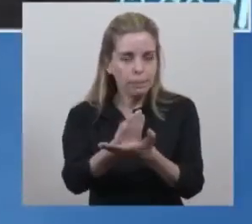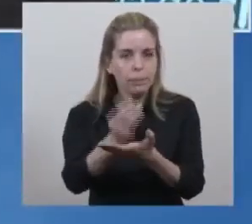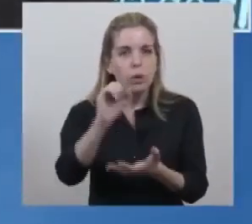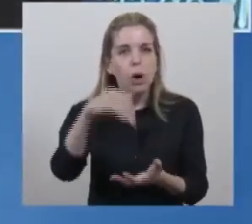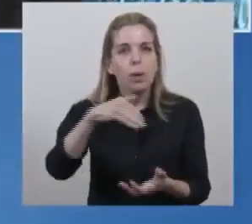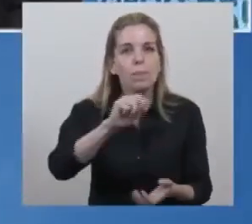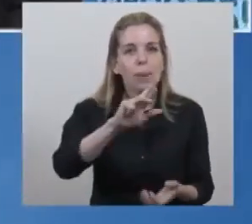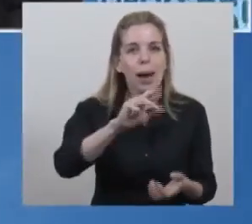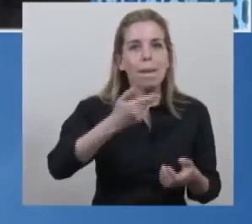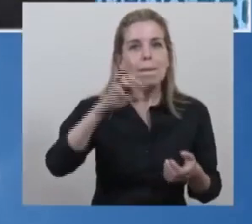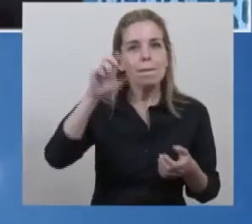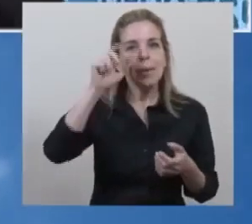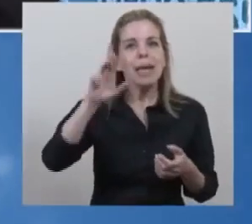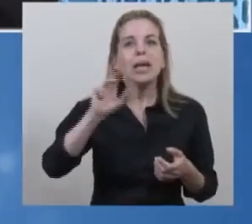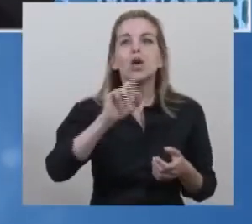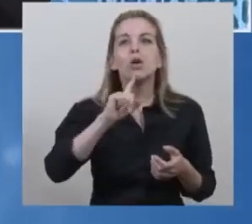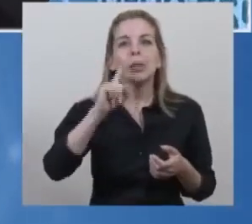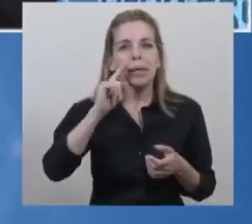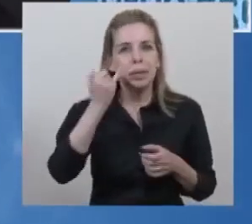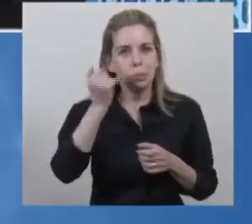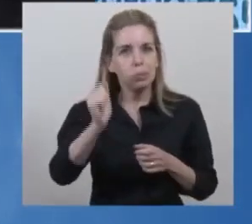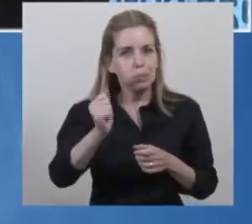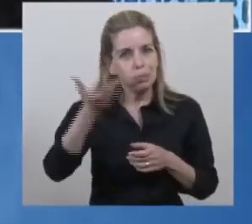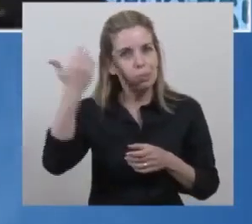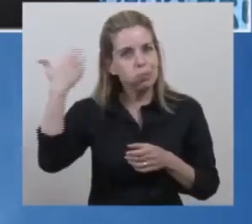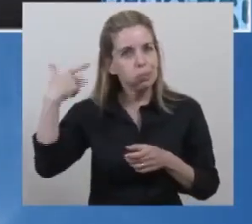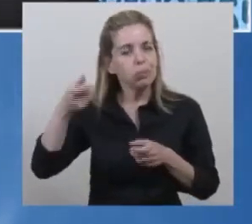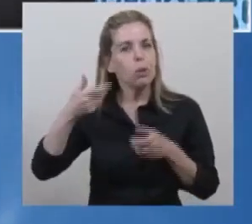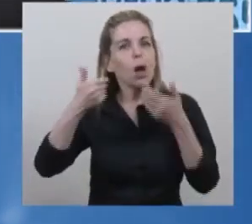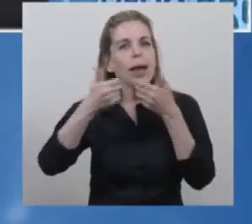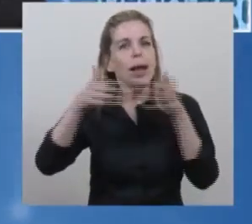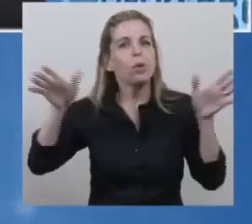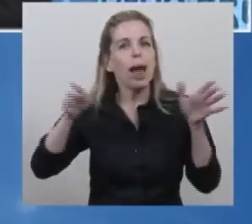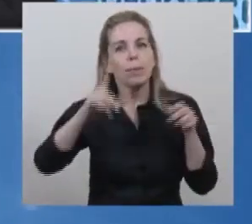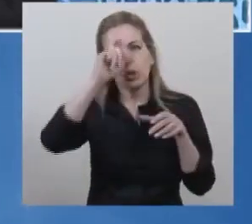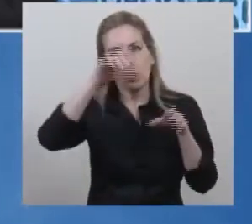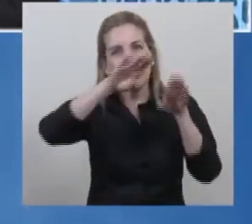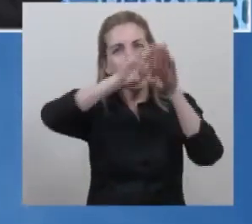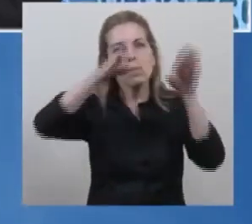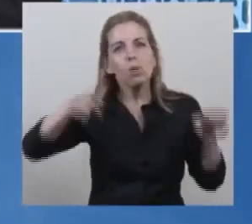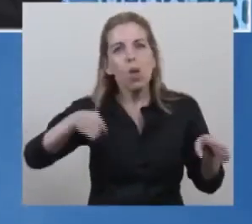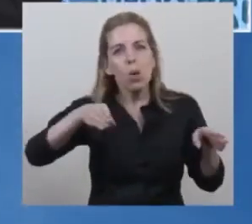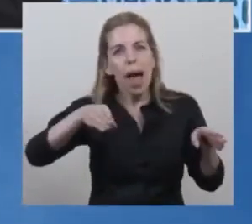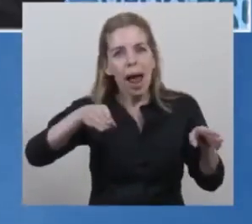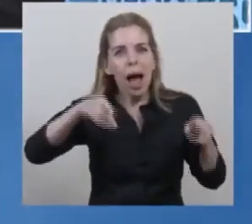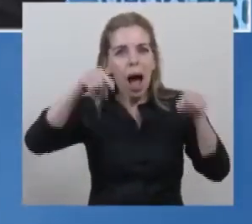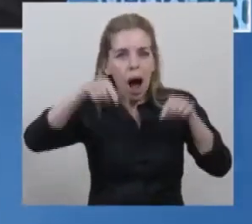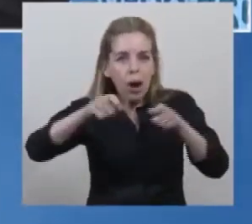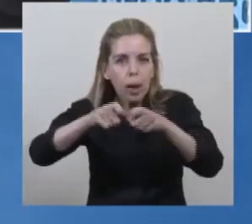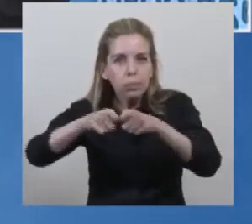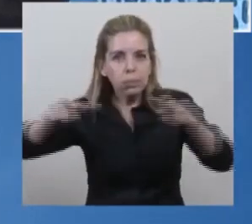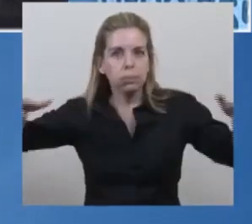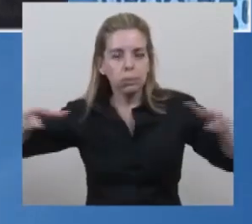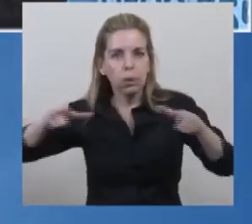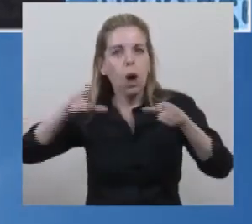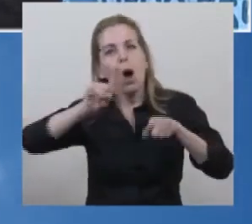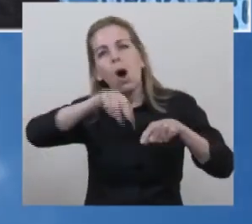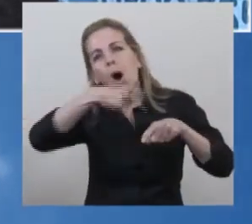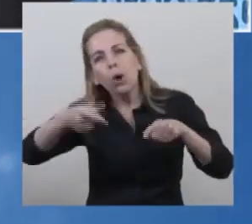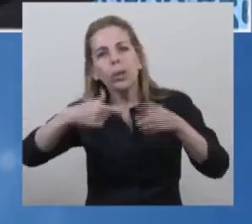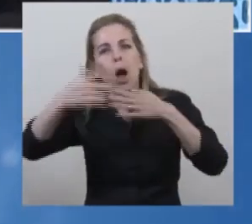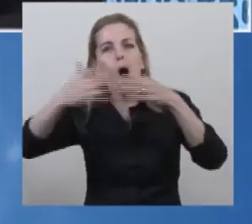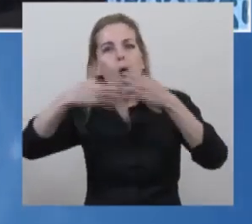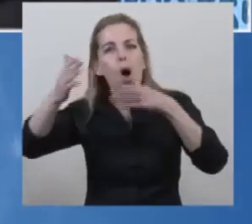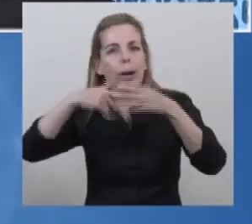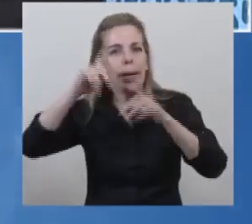ya estuvimos con él cuando pusimos en marcha el hospital modular, pero ahora estamos en la ampliación de otras obras